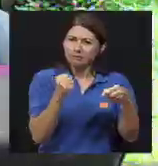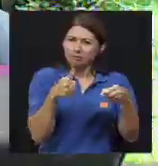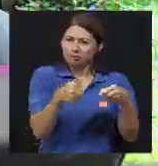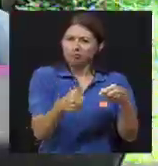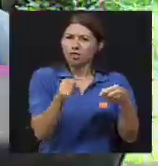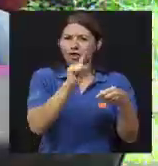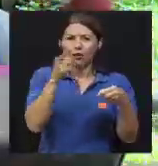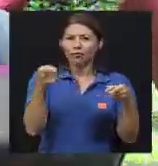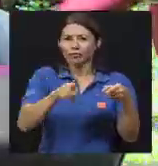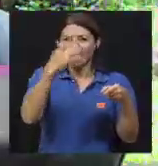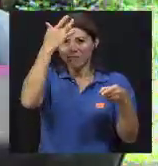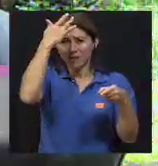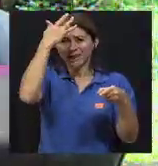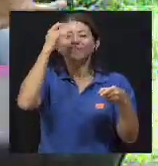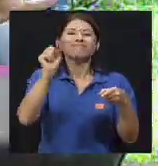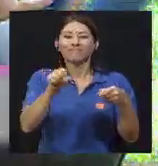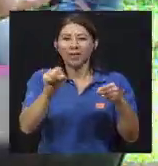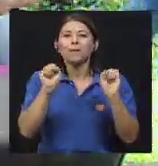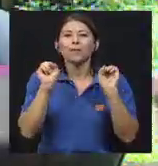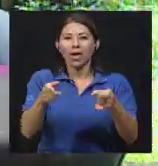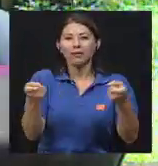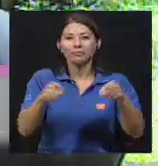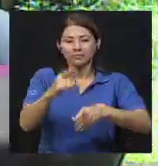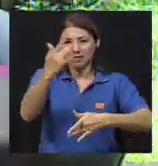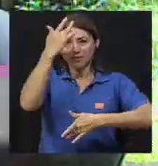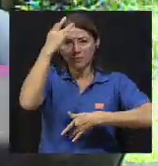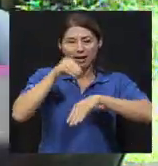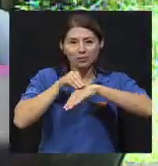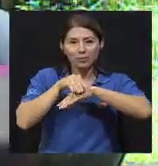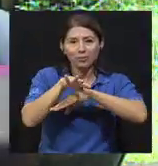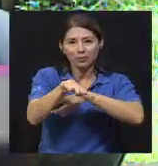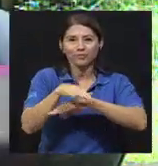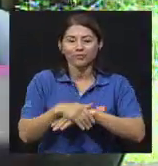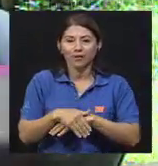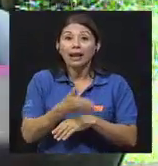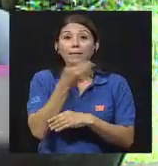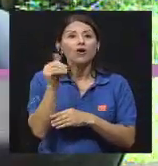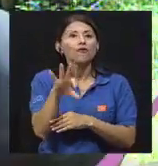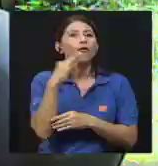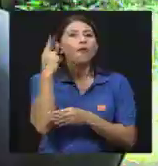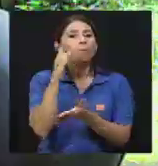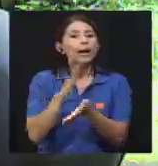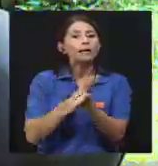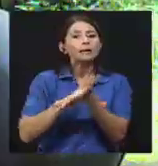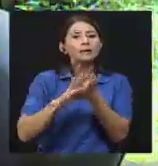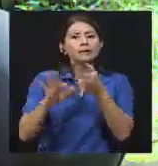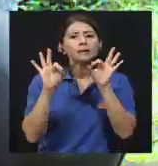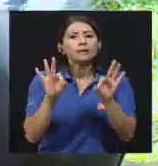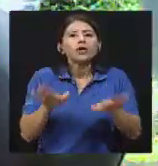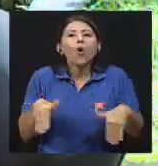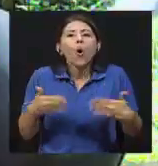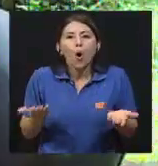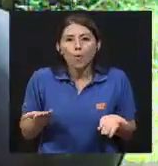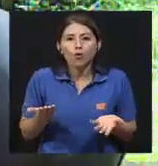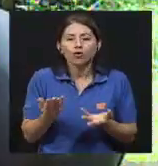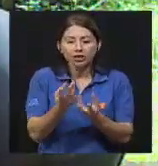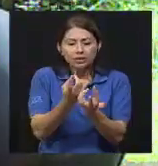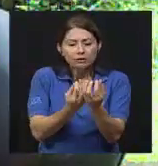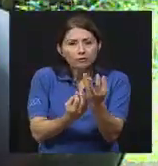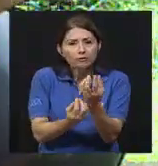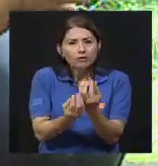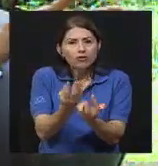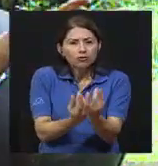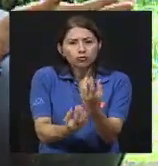por supuesto que se llega a enfermar. Las mejores maneras de quitar los microorganismos dañinos de los alimentos es hirviendo,